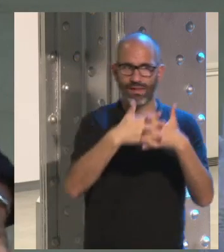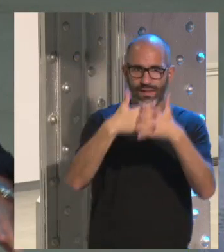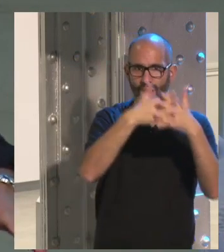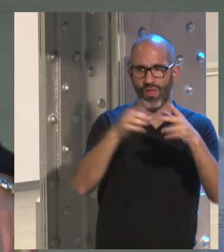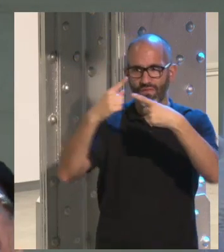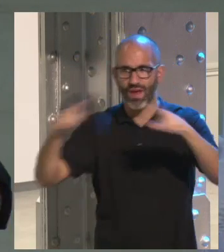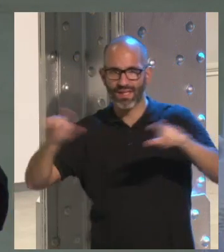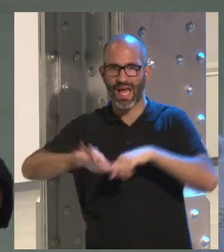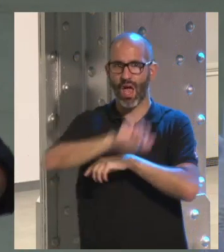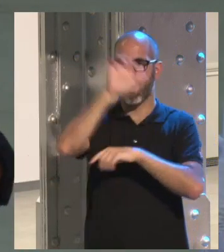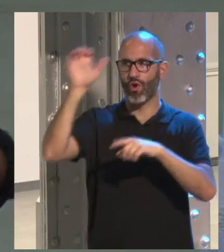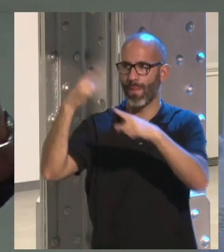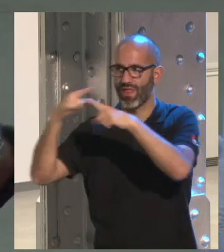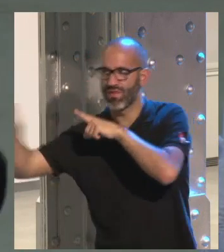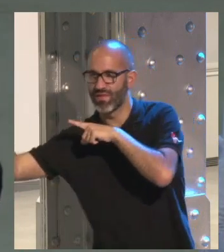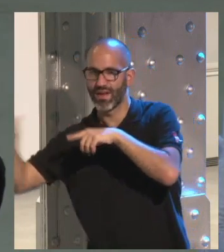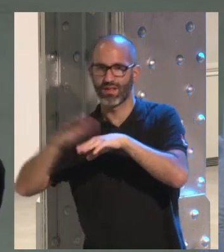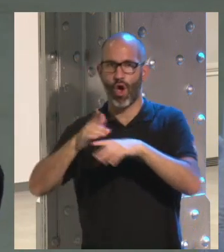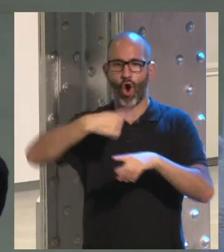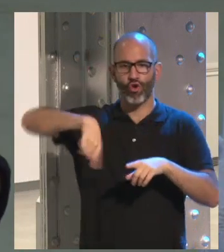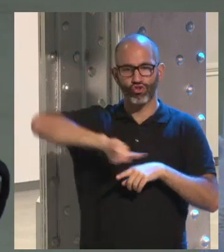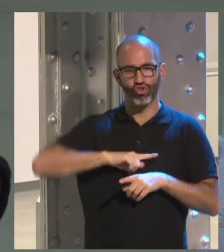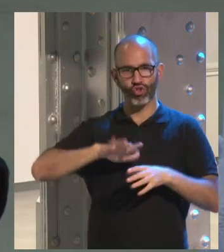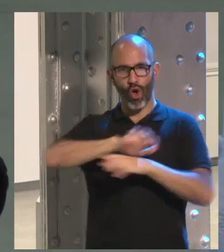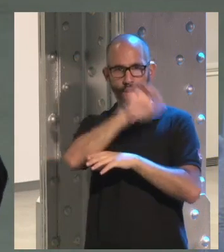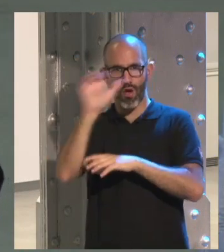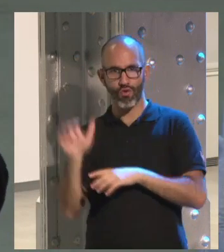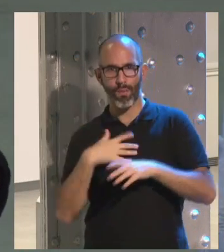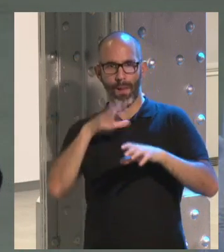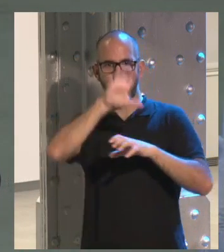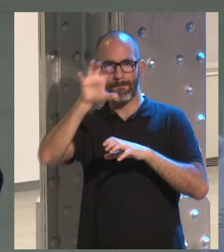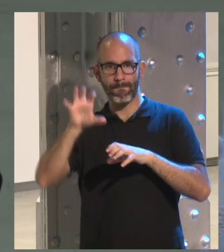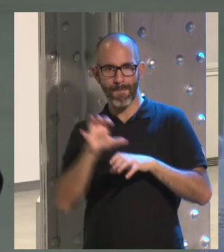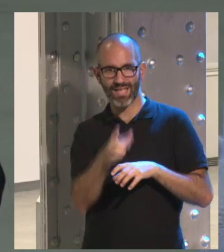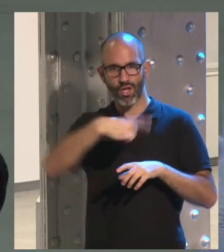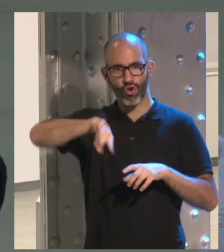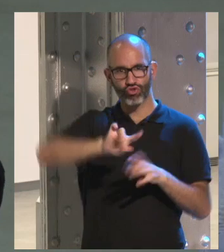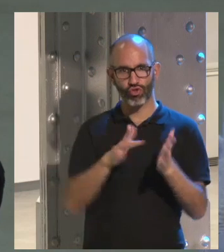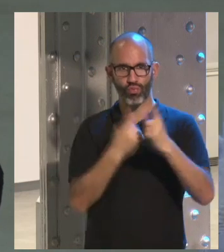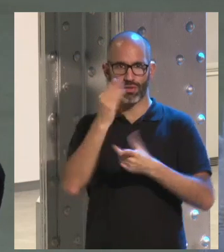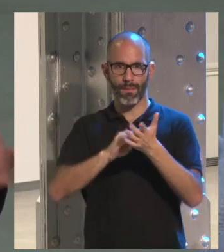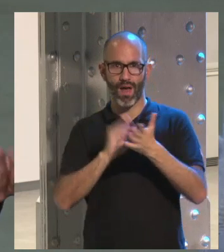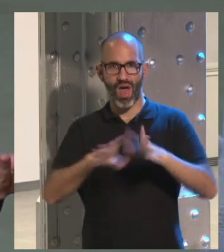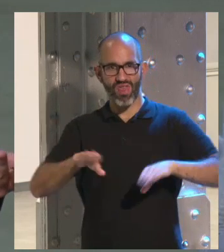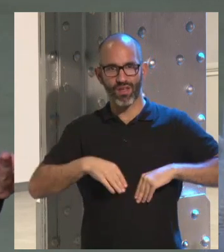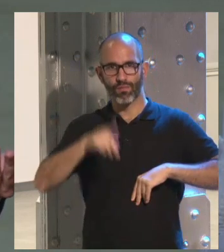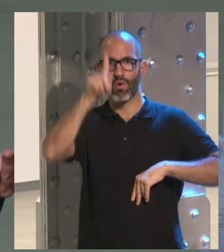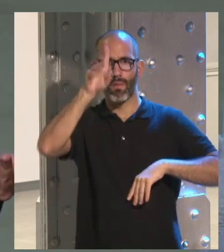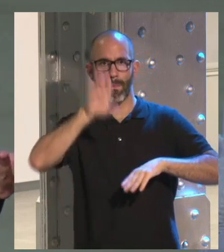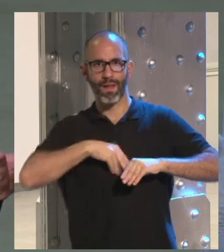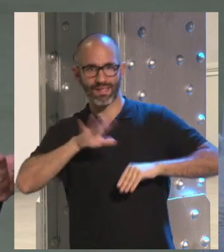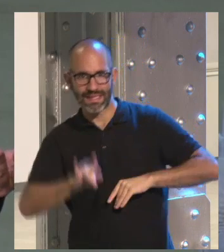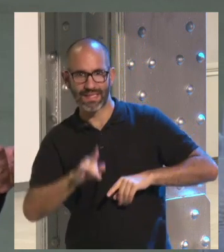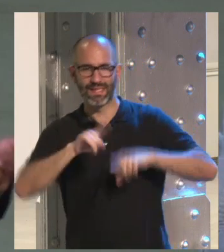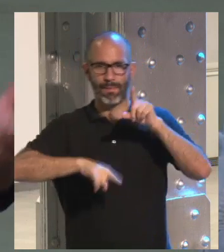nuestras incluso nosotros entre países somos muy diferentes entre lo que aceptamos y lo que no entonces es muy difícil en un